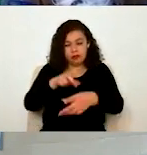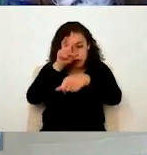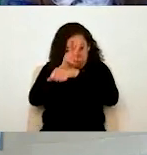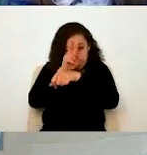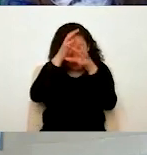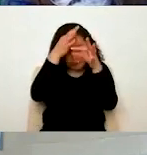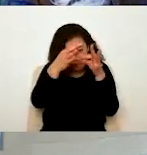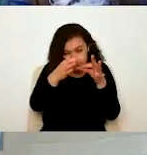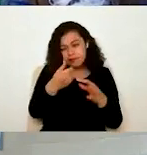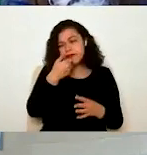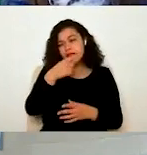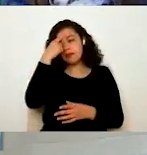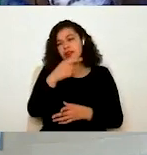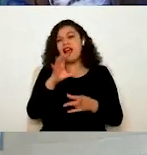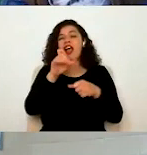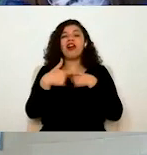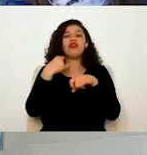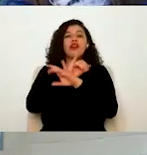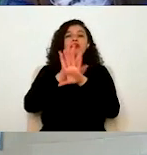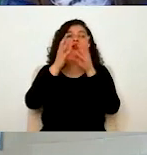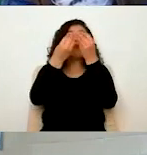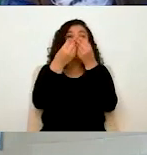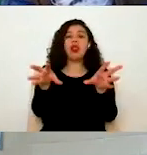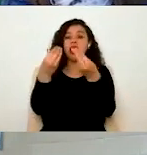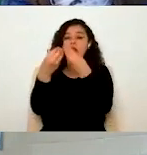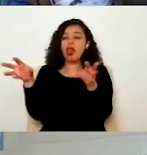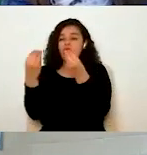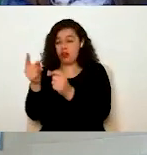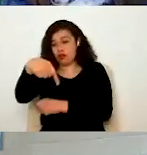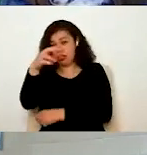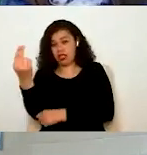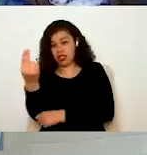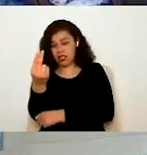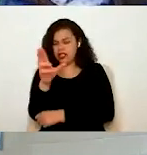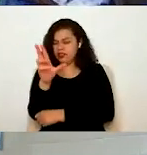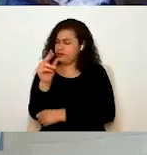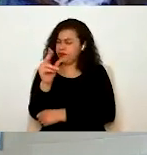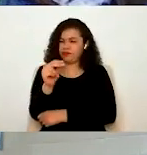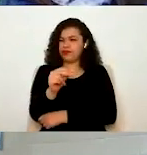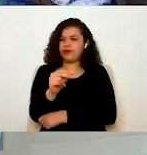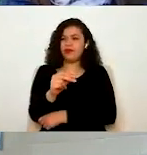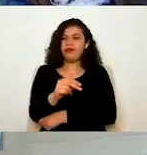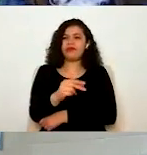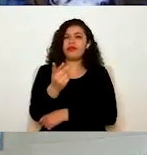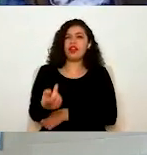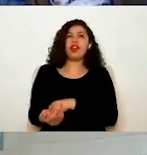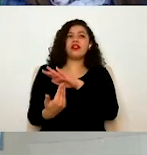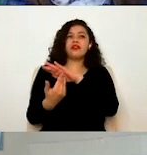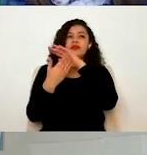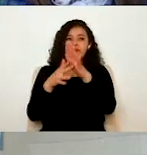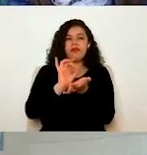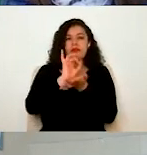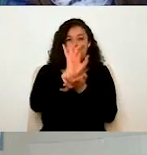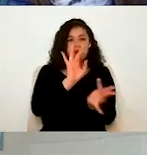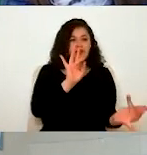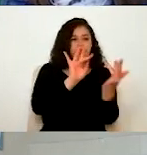no se pierdan en el camino todas estas atenciones que ustedes requieren. ¿Cuál es la intención de pasarlos a la mesa? La intención es